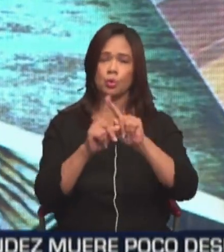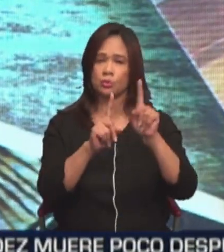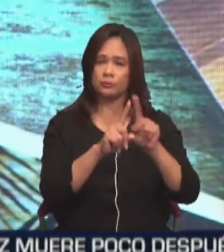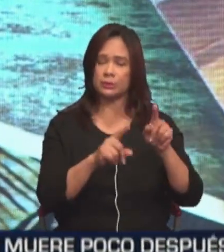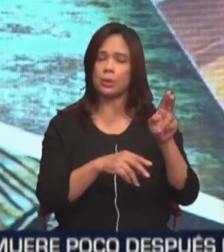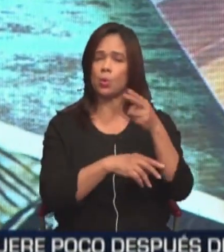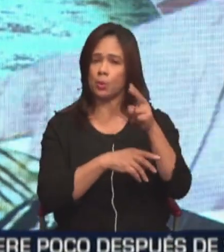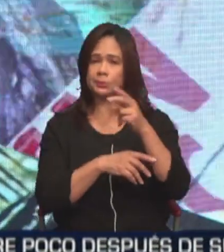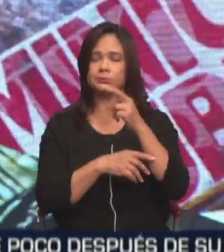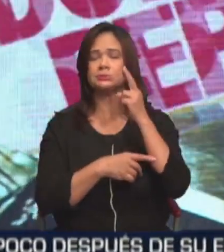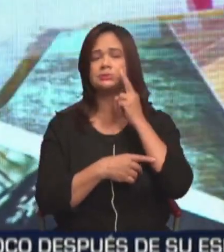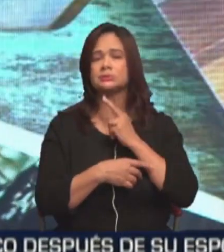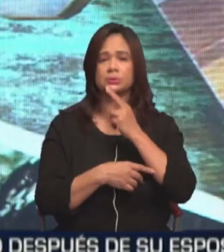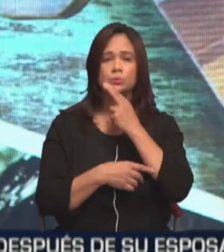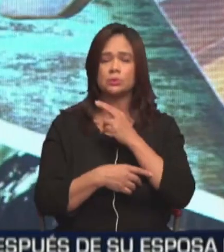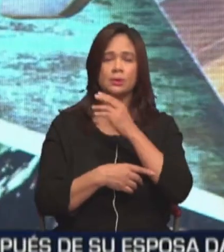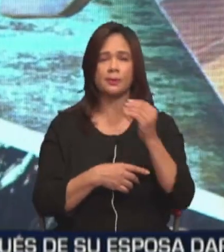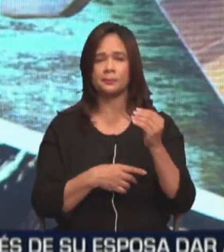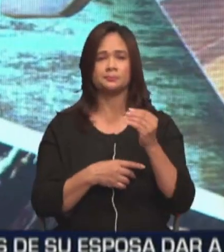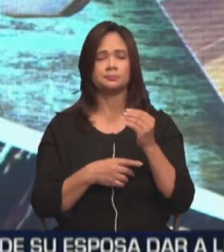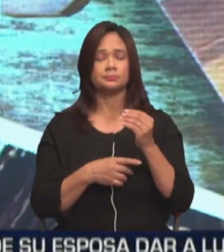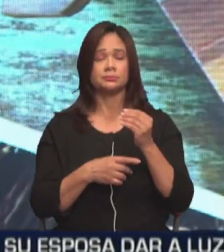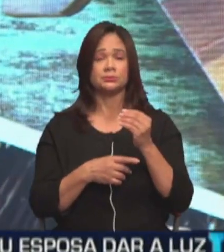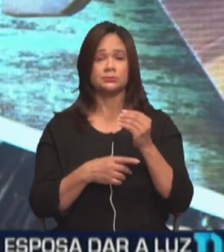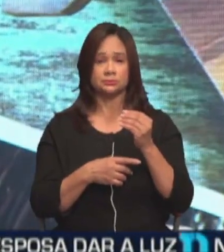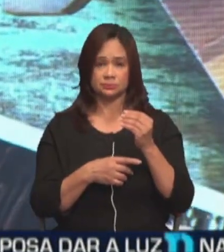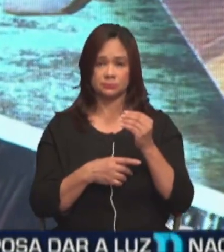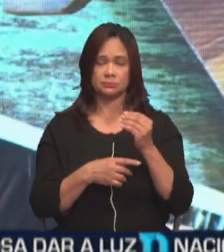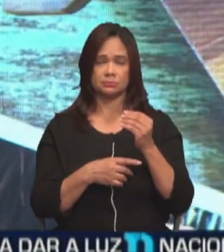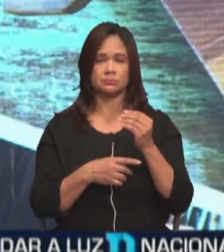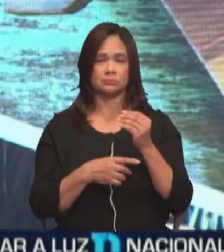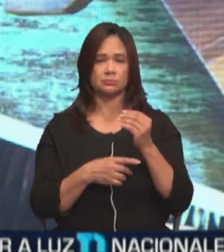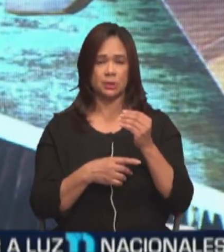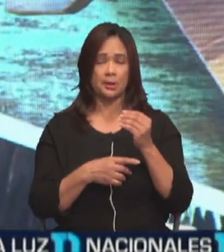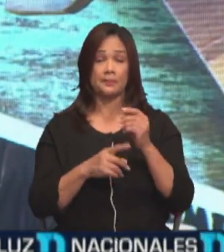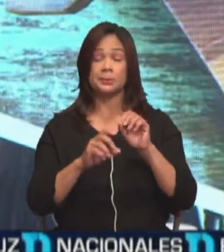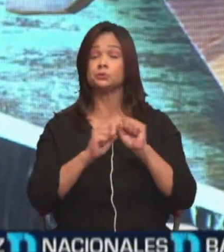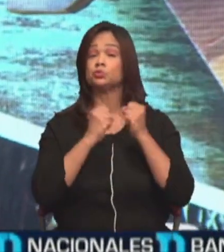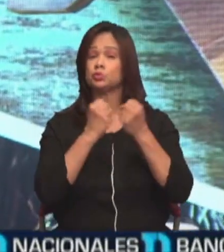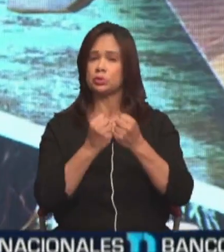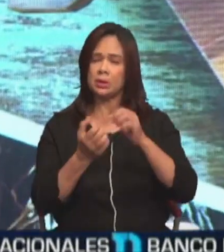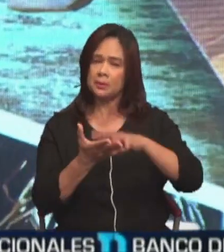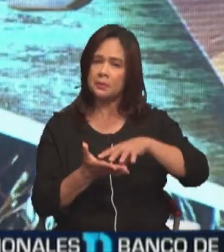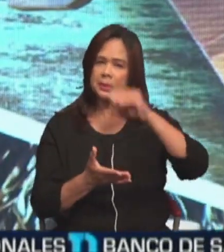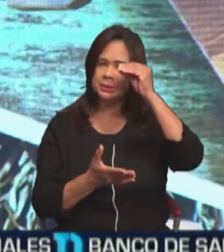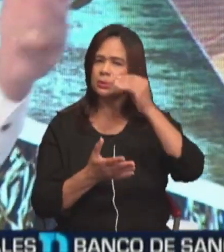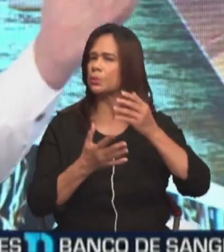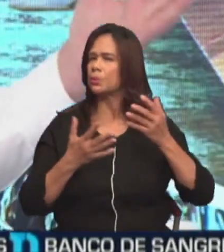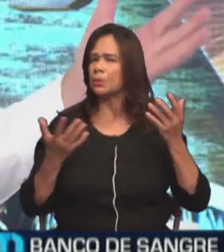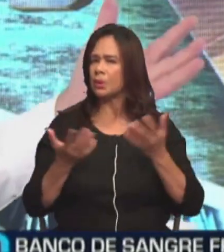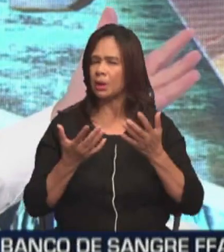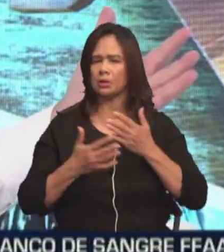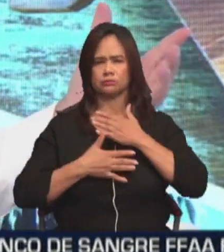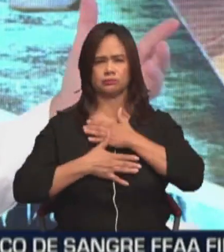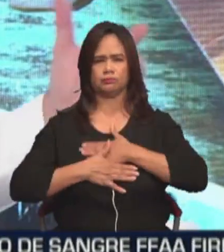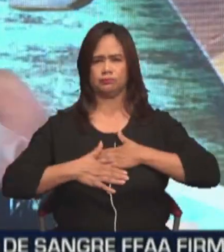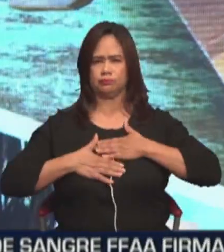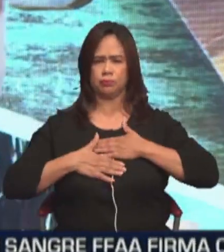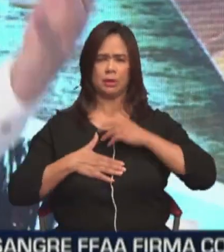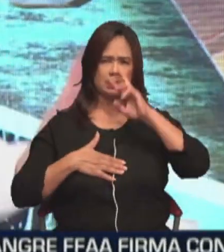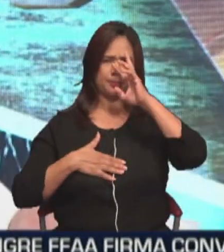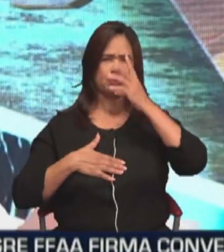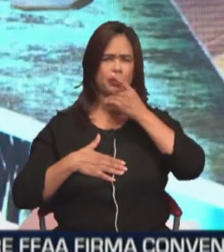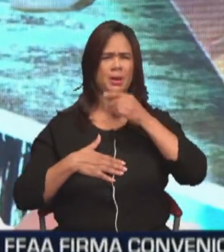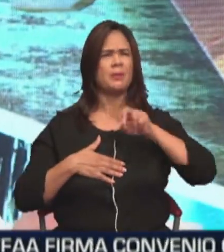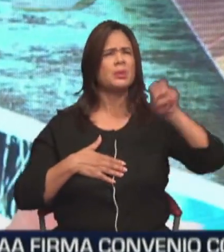hoteles, en restaurantes. Nos diferenciamos por eso. Pero como sociedad hemos aprendido también a disfrutar lo nuestro y